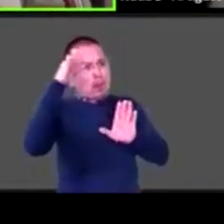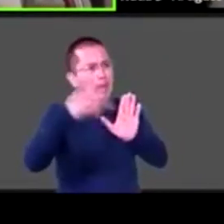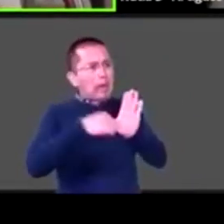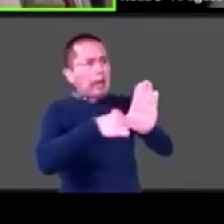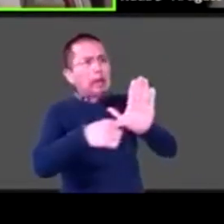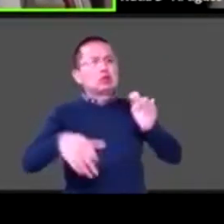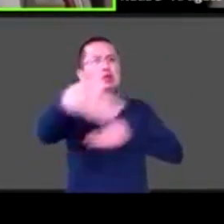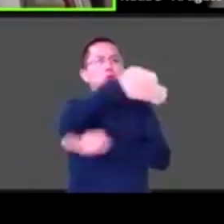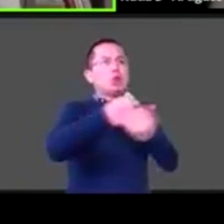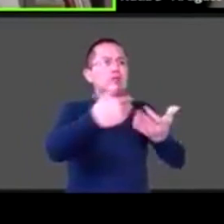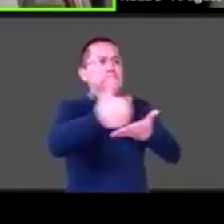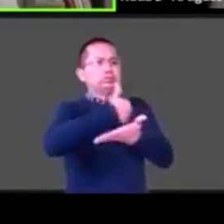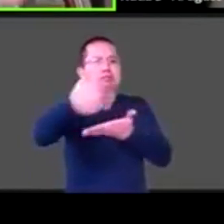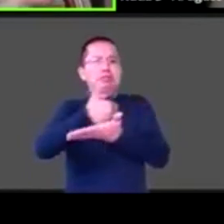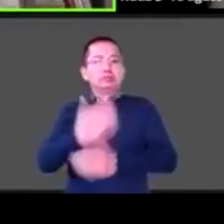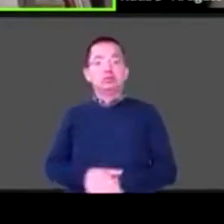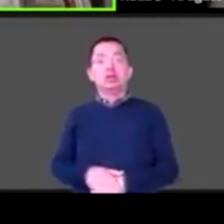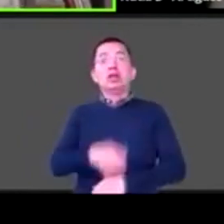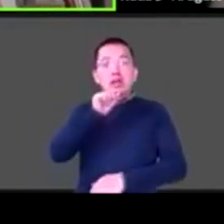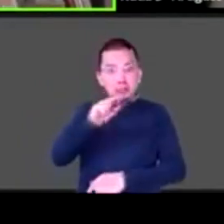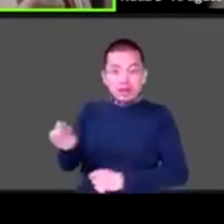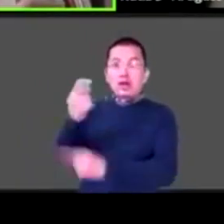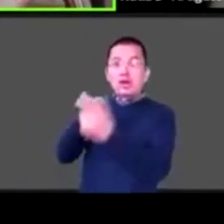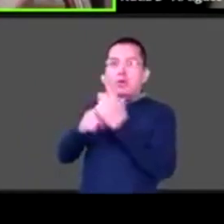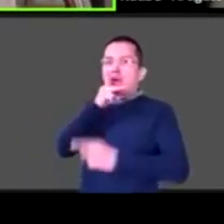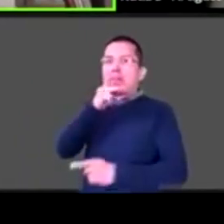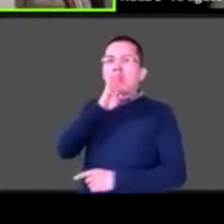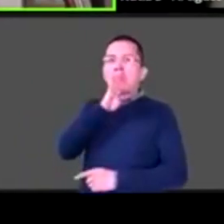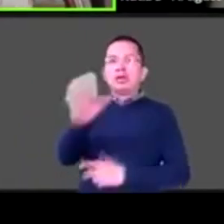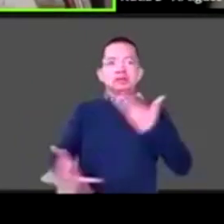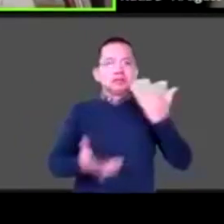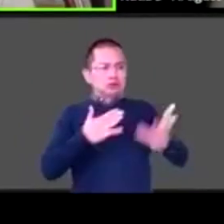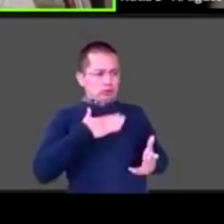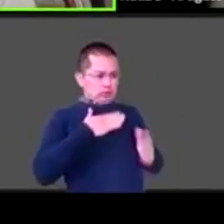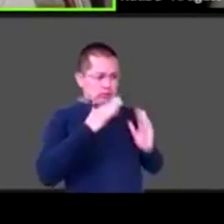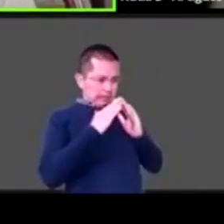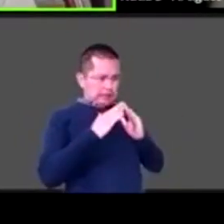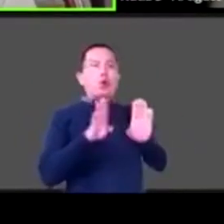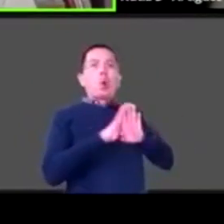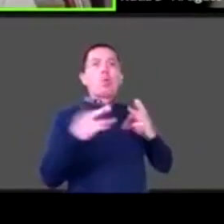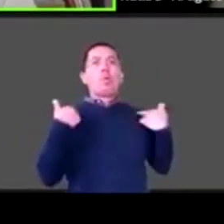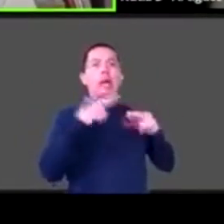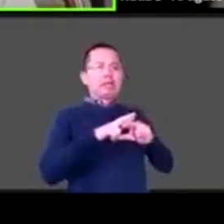convertirse en maestros de educación especial adentro de la casa cuando no estamos preparados muchas veces,